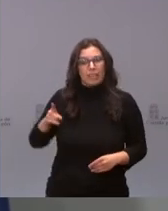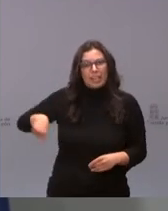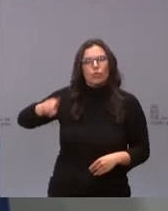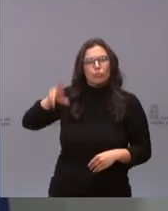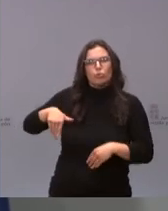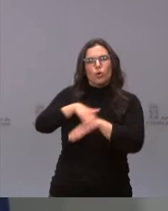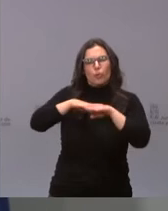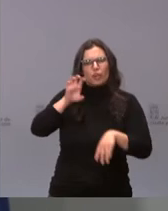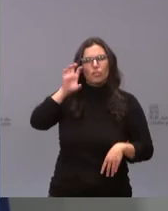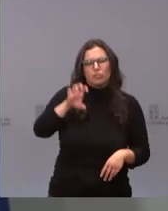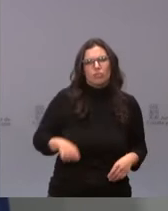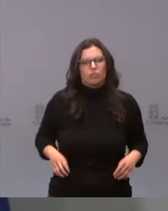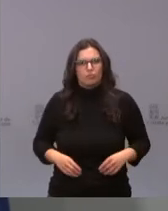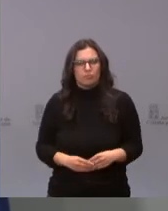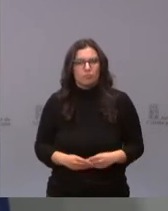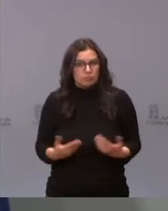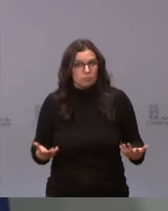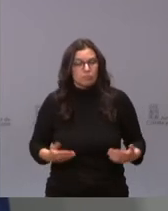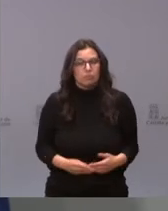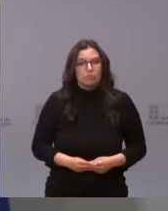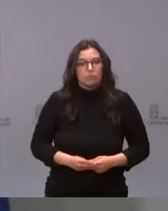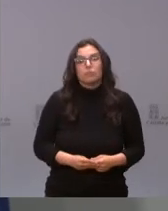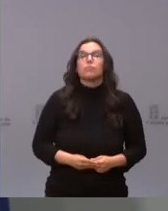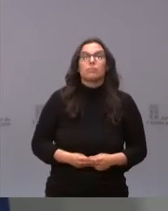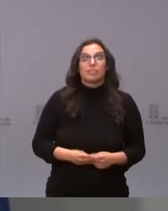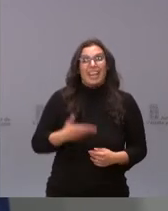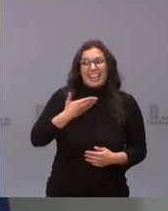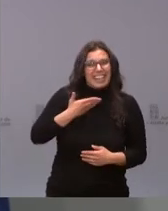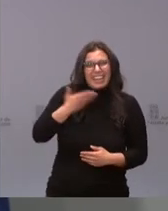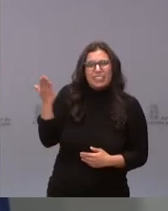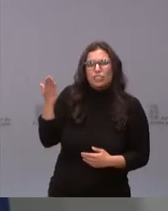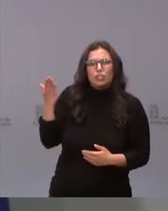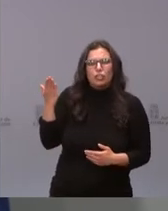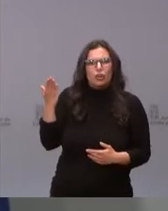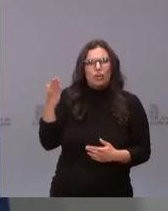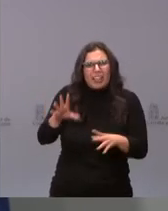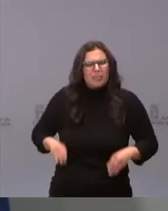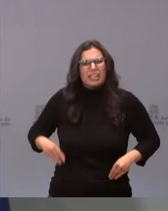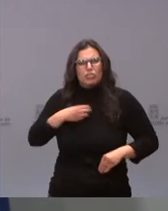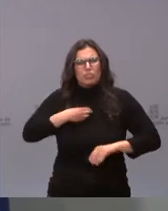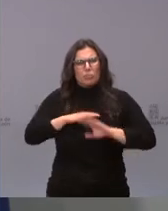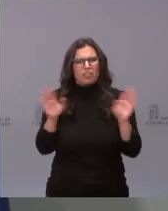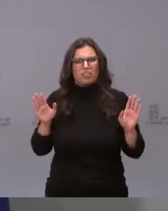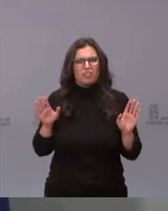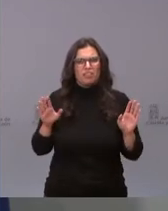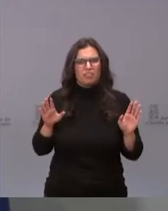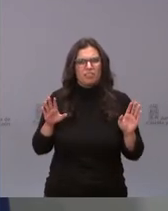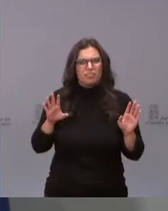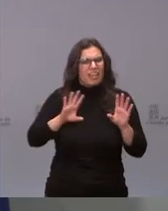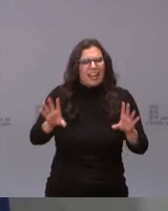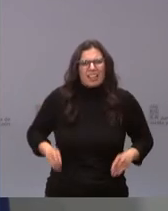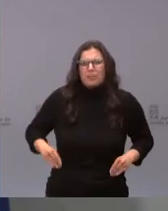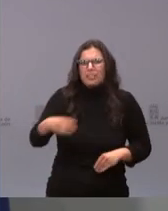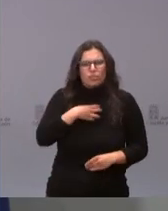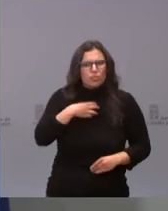el gobierno de la nación. Y todo lo demás no es admisible. No es